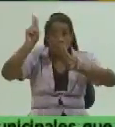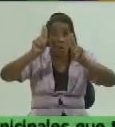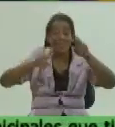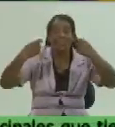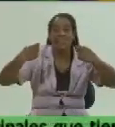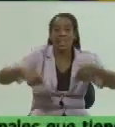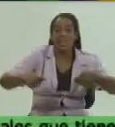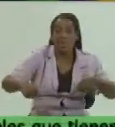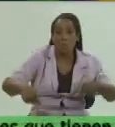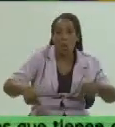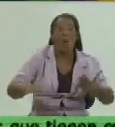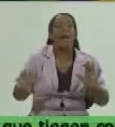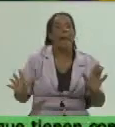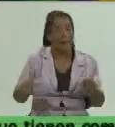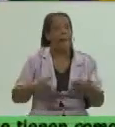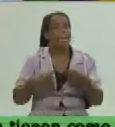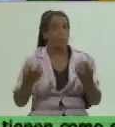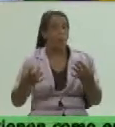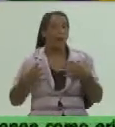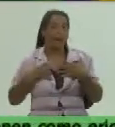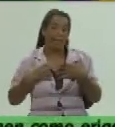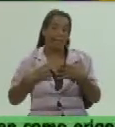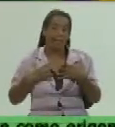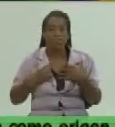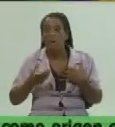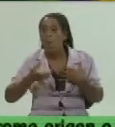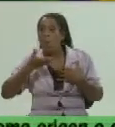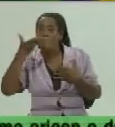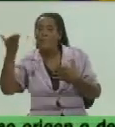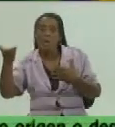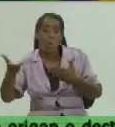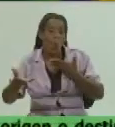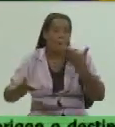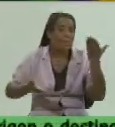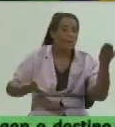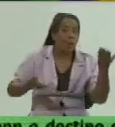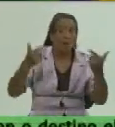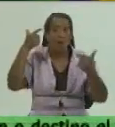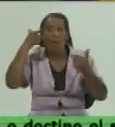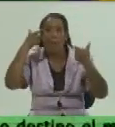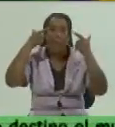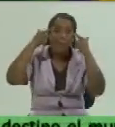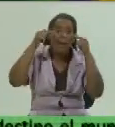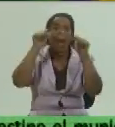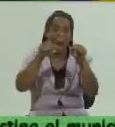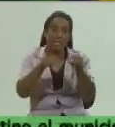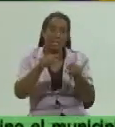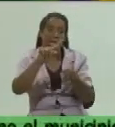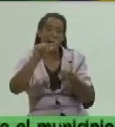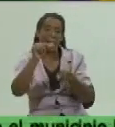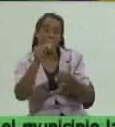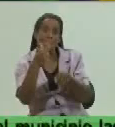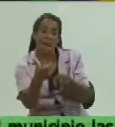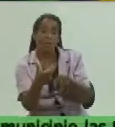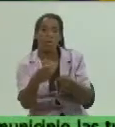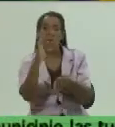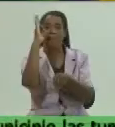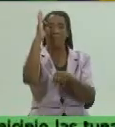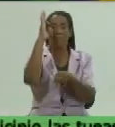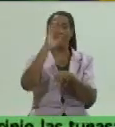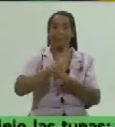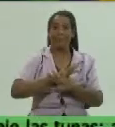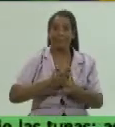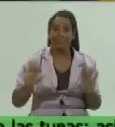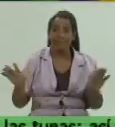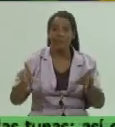bueno es porque hemos tenido una mayoritaria opinión de que ese es el precio que ese es el que vamos a respetar y vamos a hacer